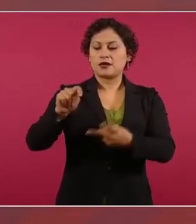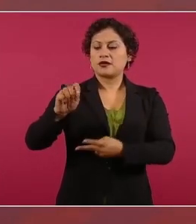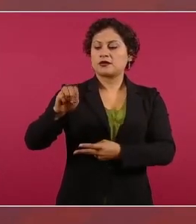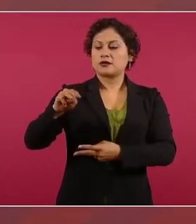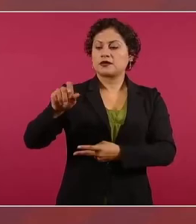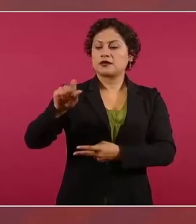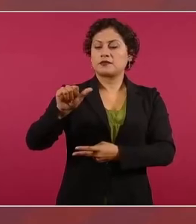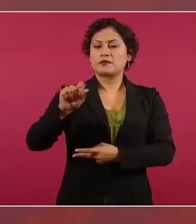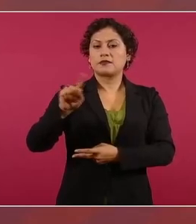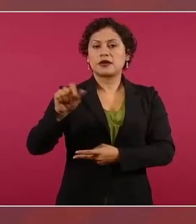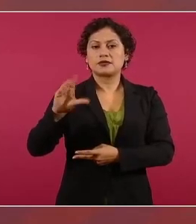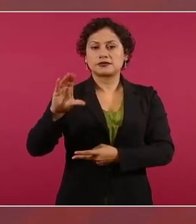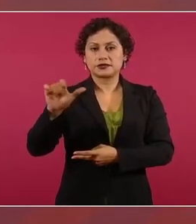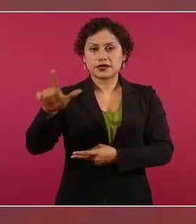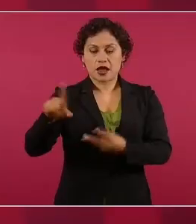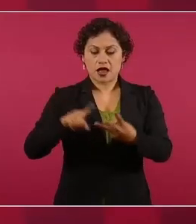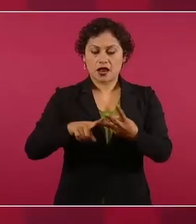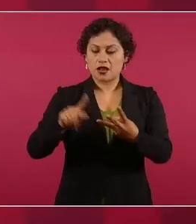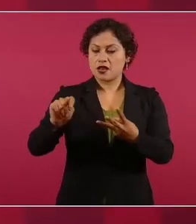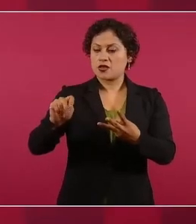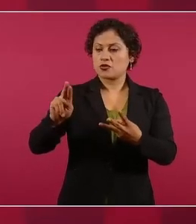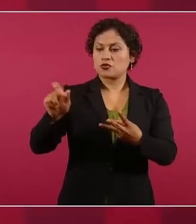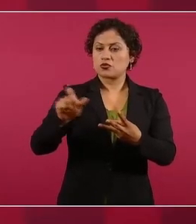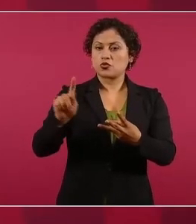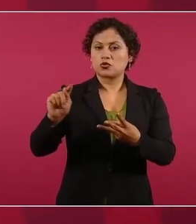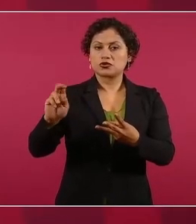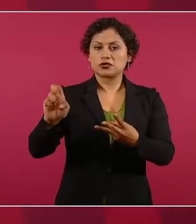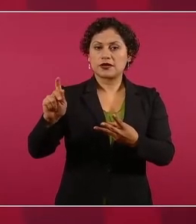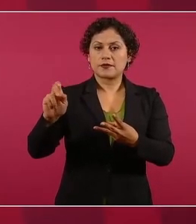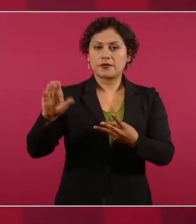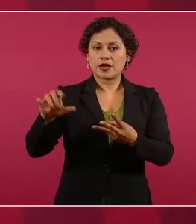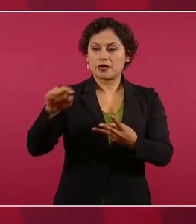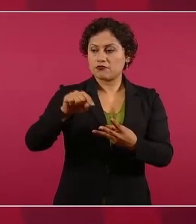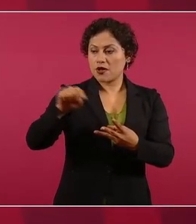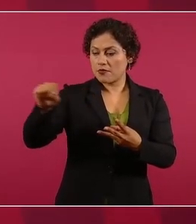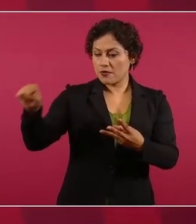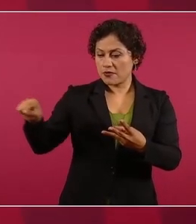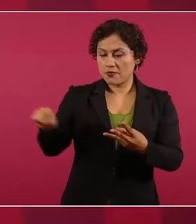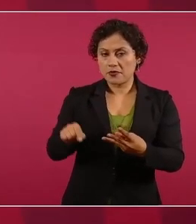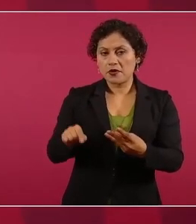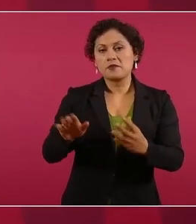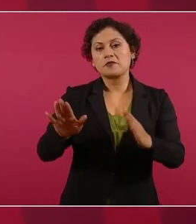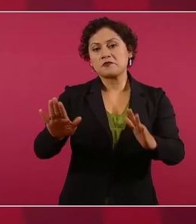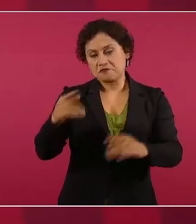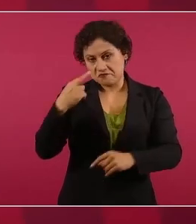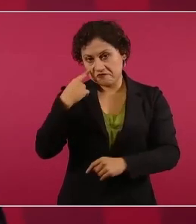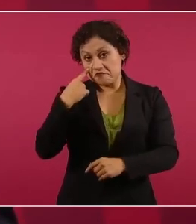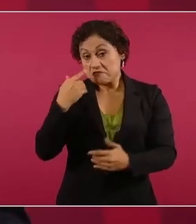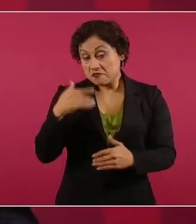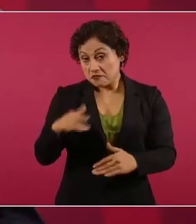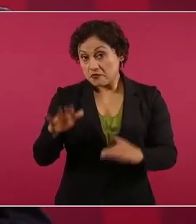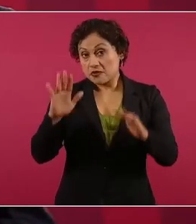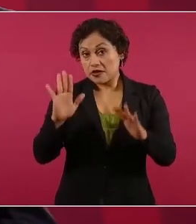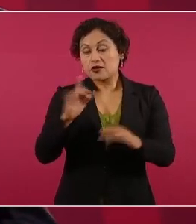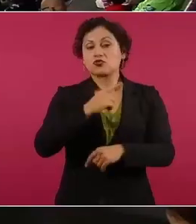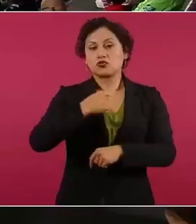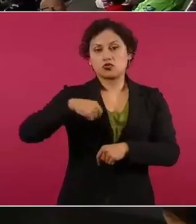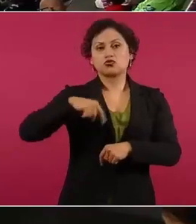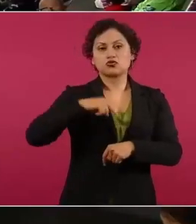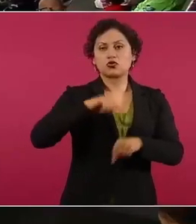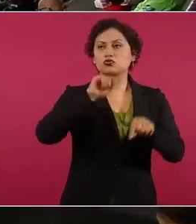Tuxtepec. Pero hay que ver ahí. Sí hemos estado en todas las comunidades.